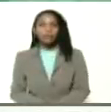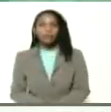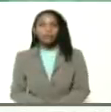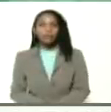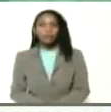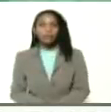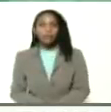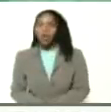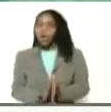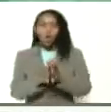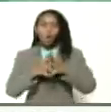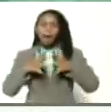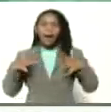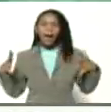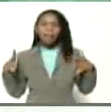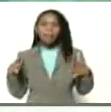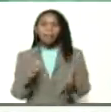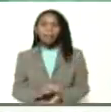es lo más grande.